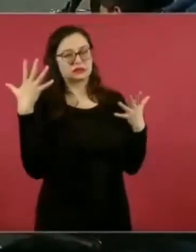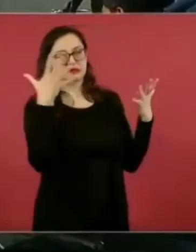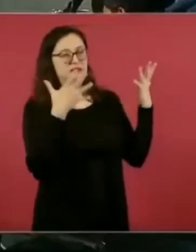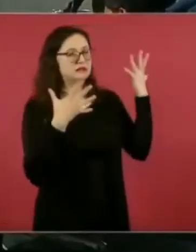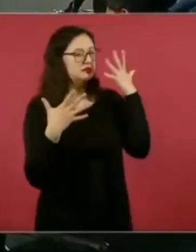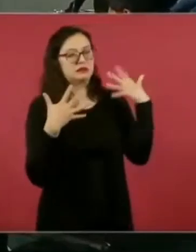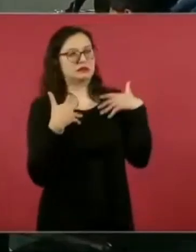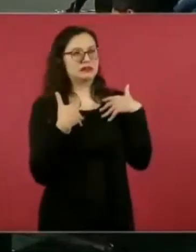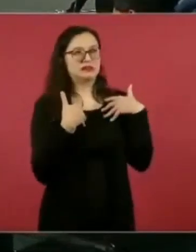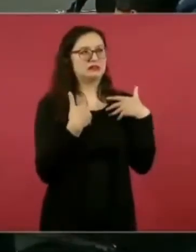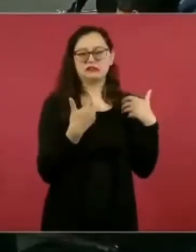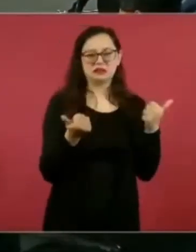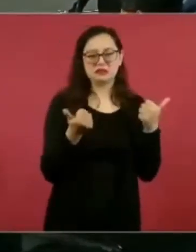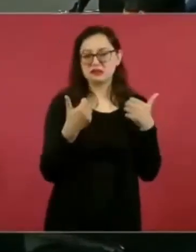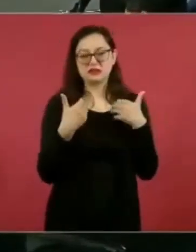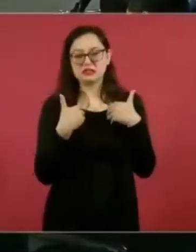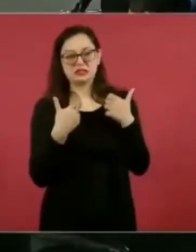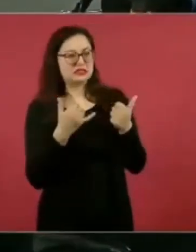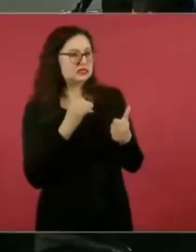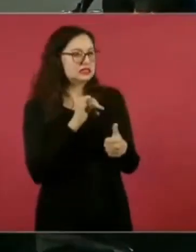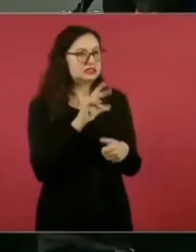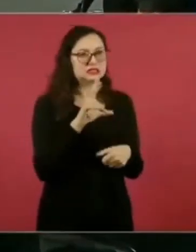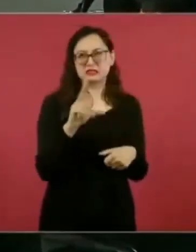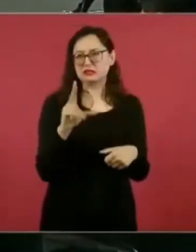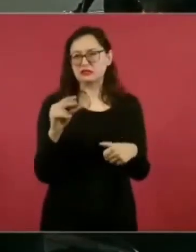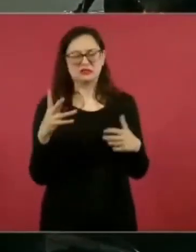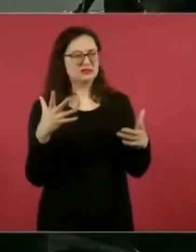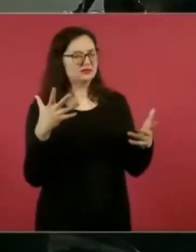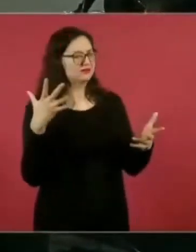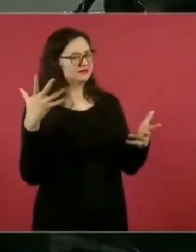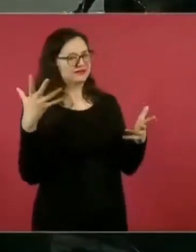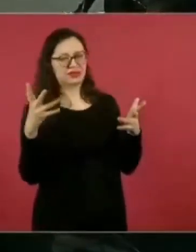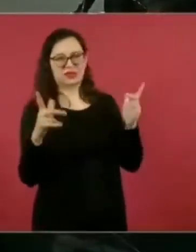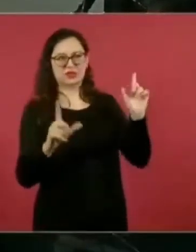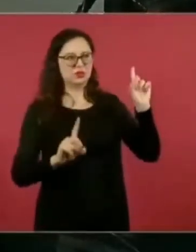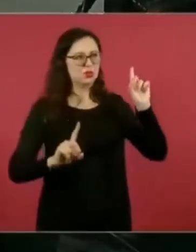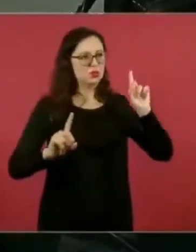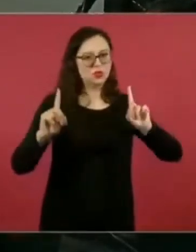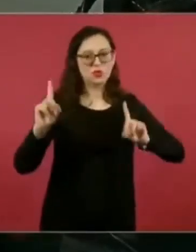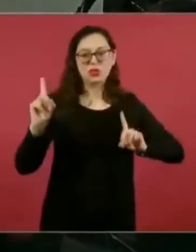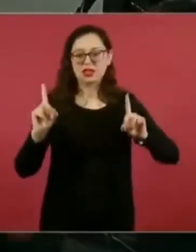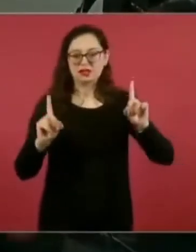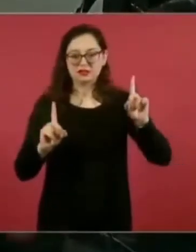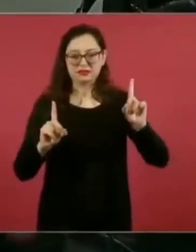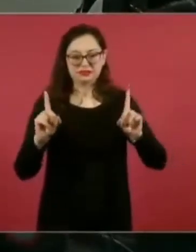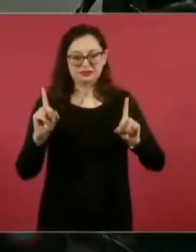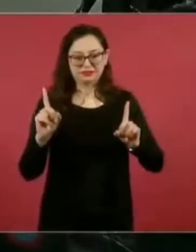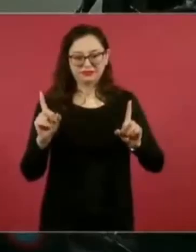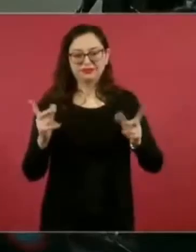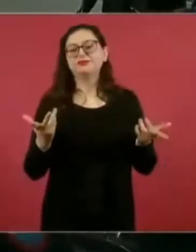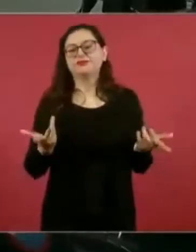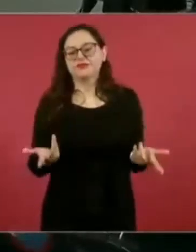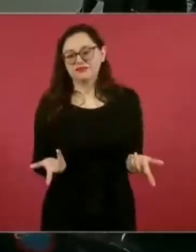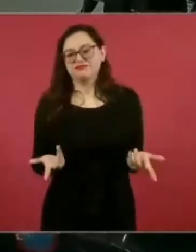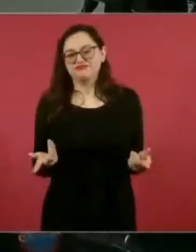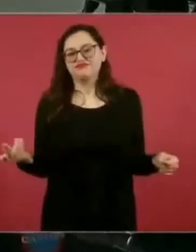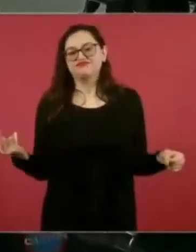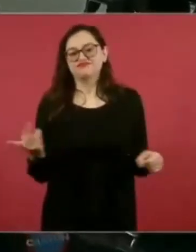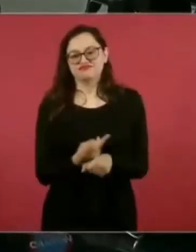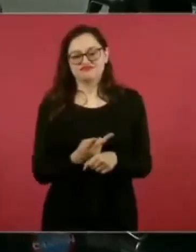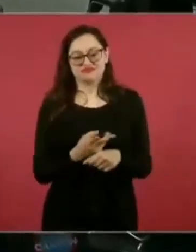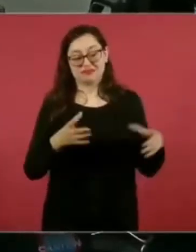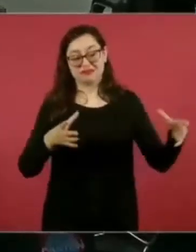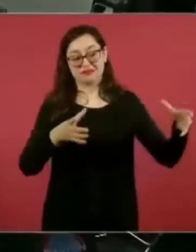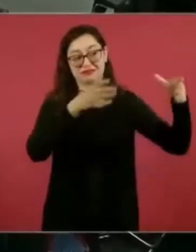hubiesen definiciones. Eso le ayudaba mucho a los oligarcas